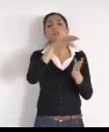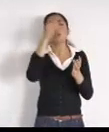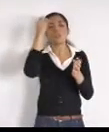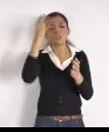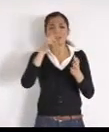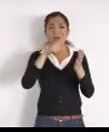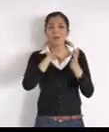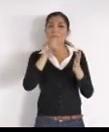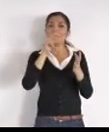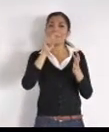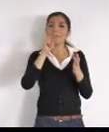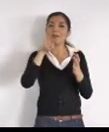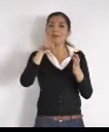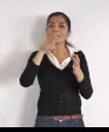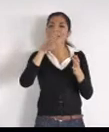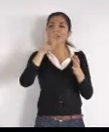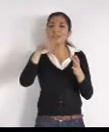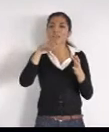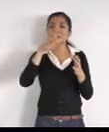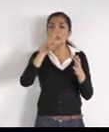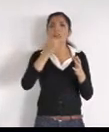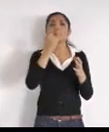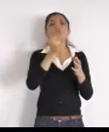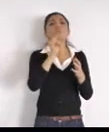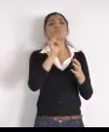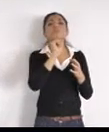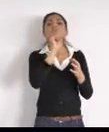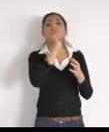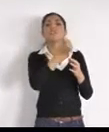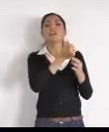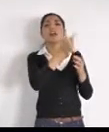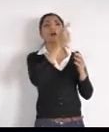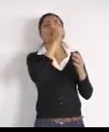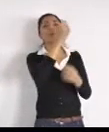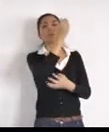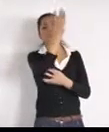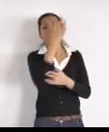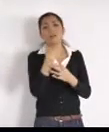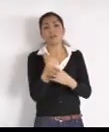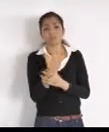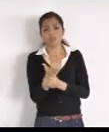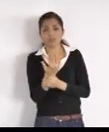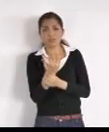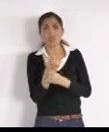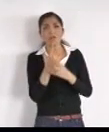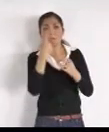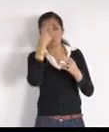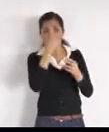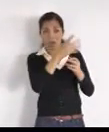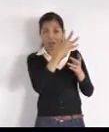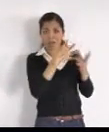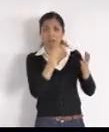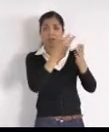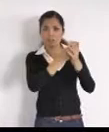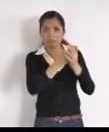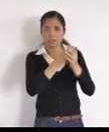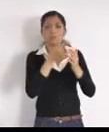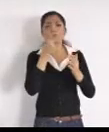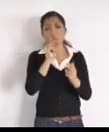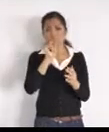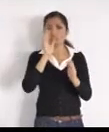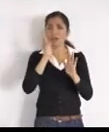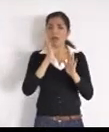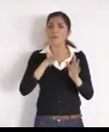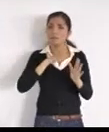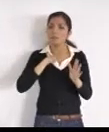para que arreglen esta colonia, no, la verdad es que, yo tengo un reporte, de avance, incluso de los propios vecinos, de esa gestión, que hicimos integral,